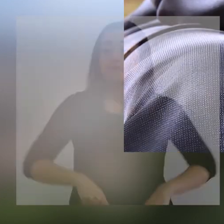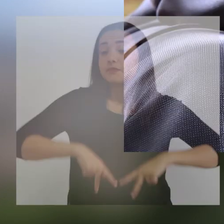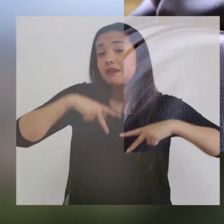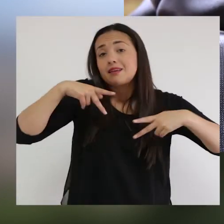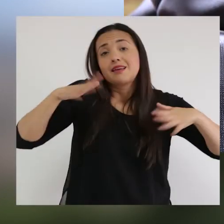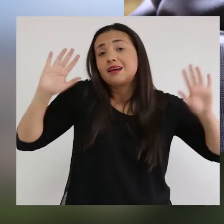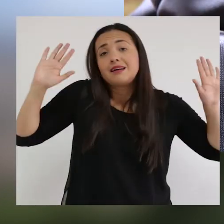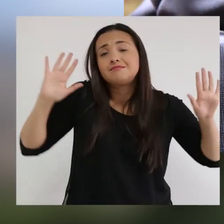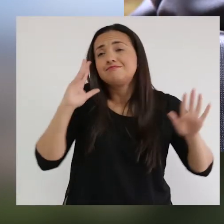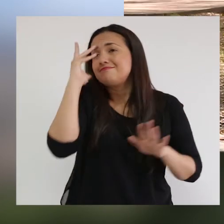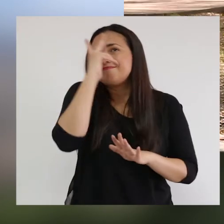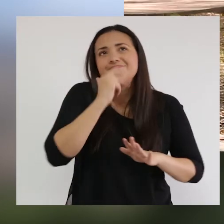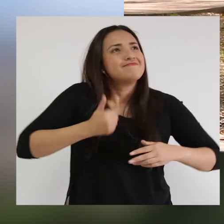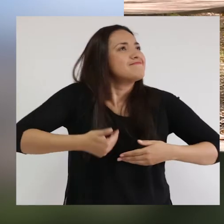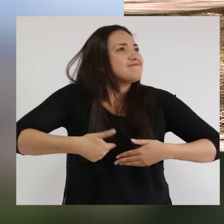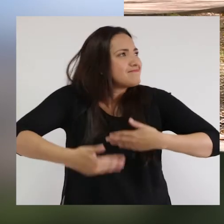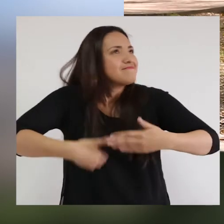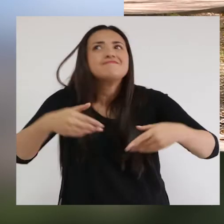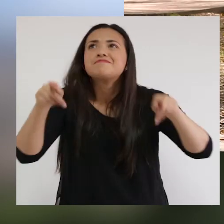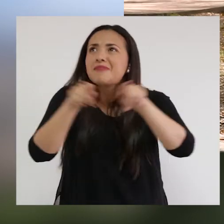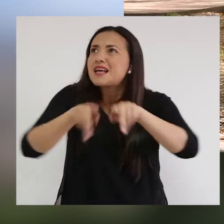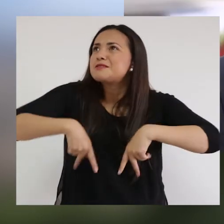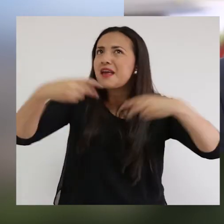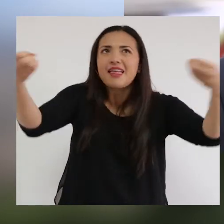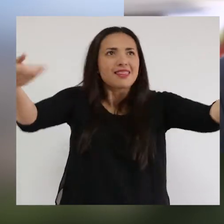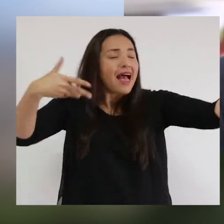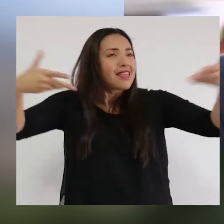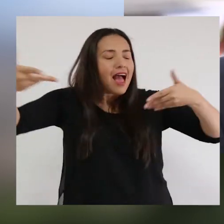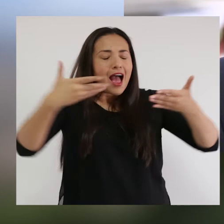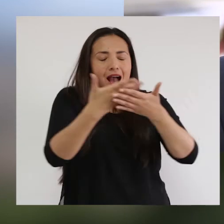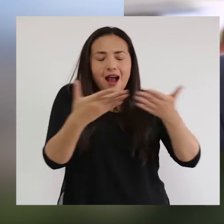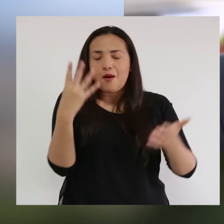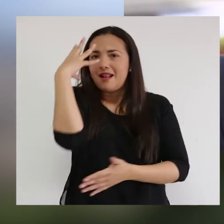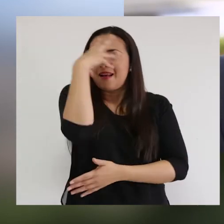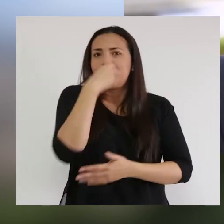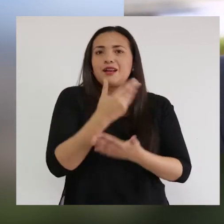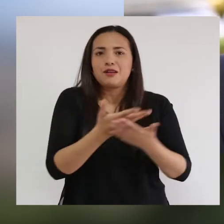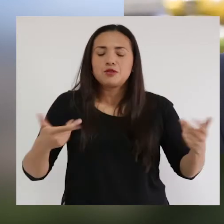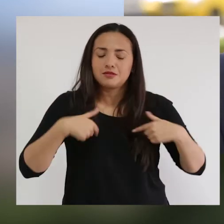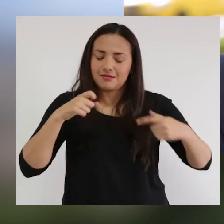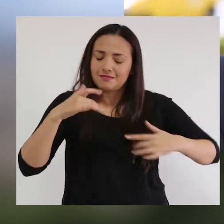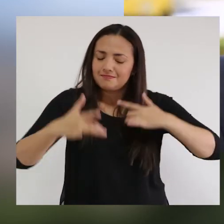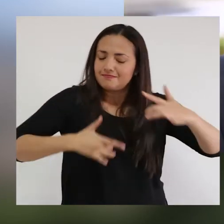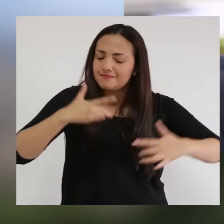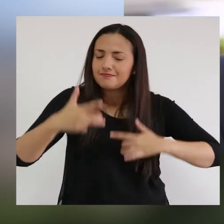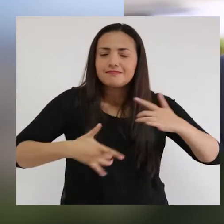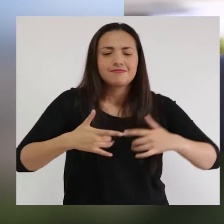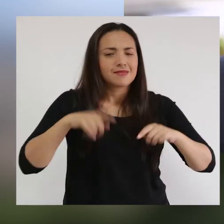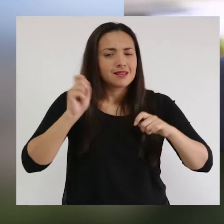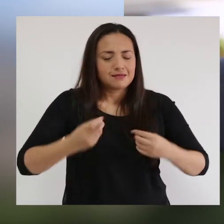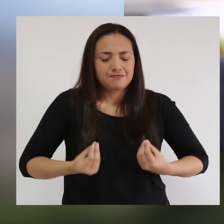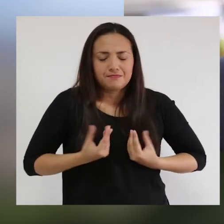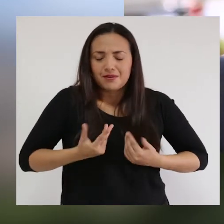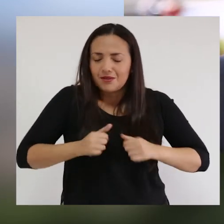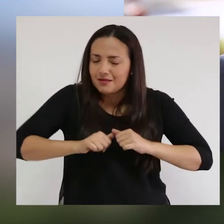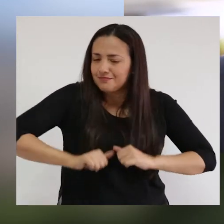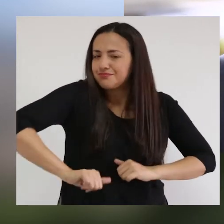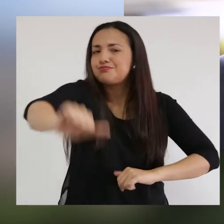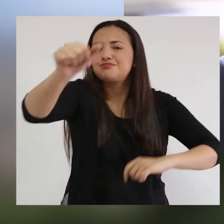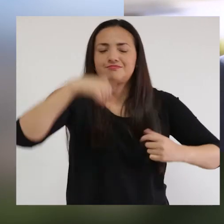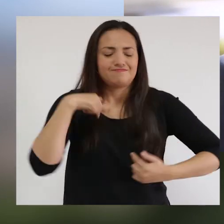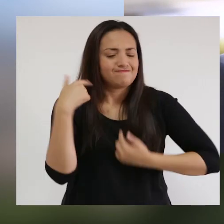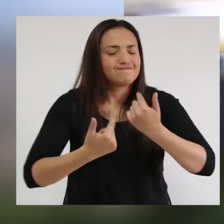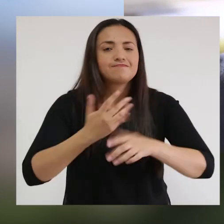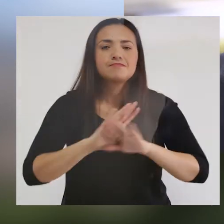Que la vida continúa siendo bella y que la vida sigue ofreciéndonos cosas hermosas y que tenemos que disfrutarla y que